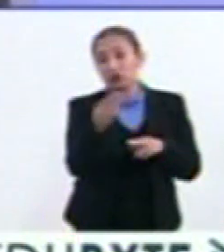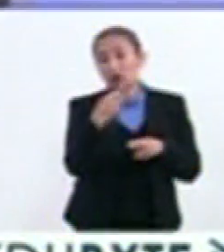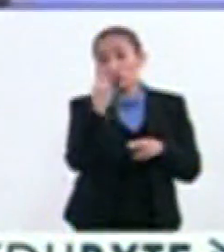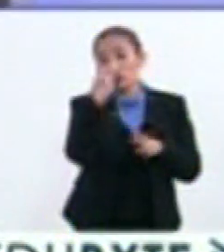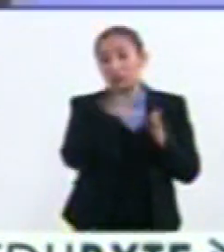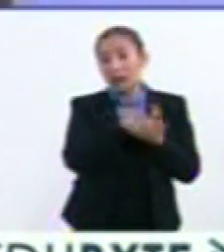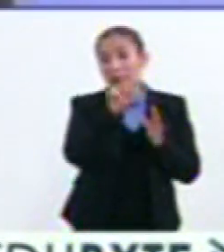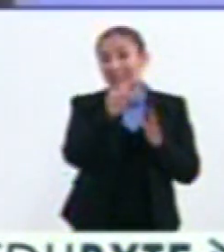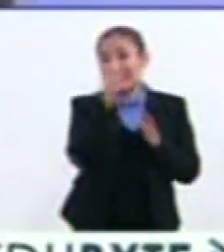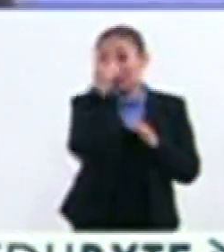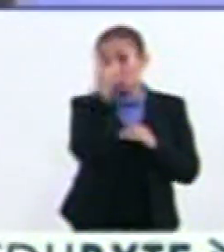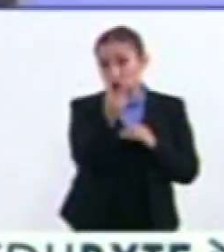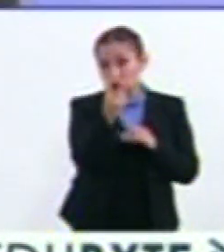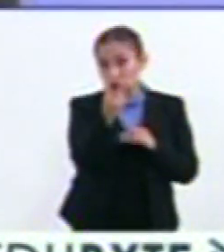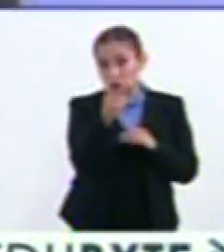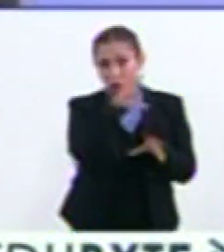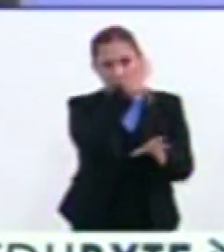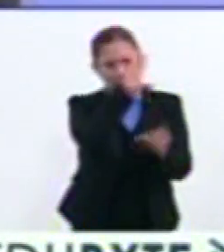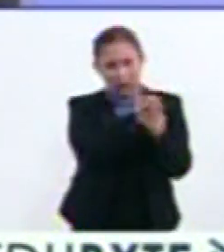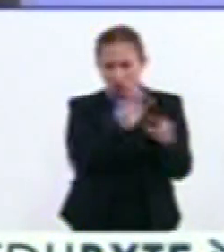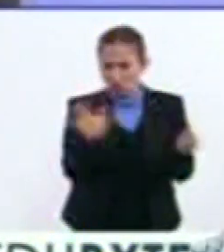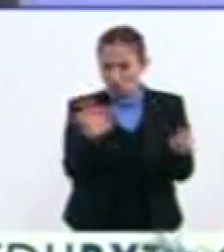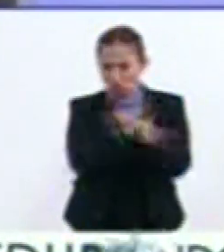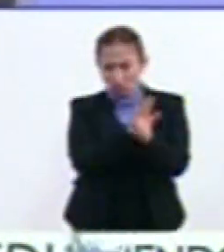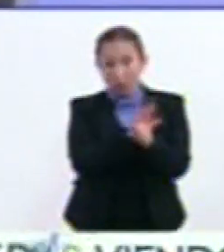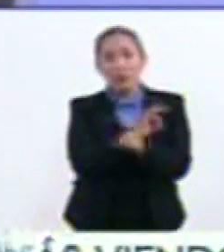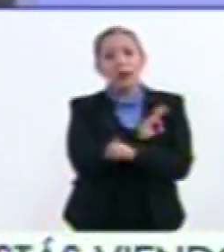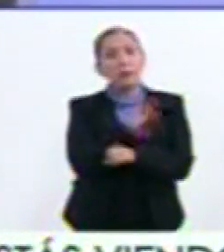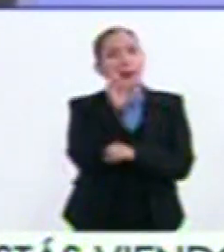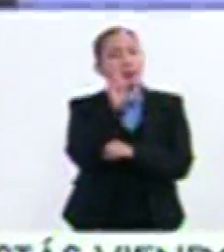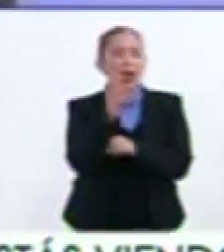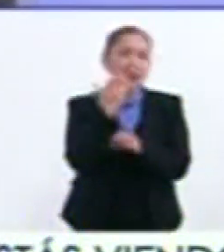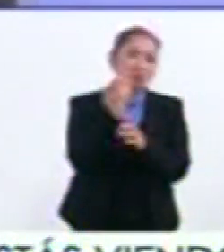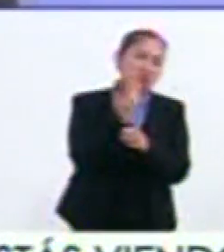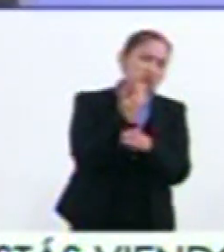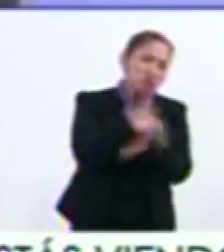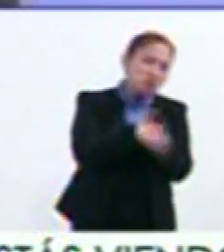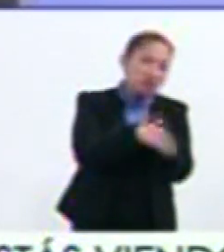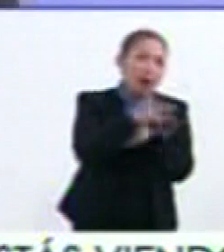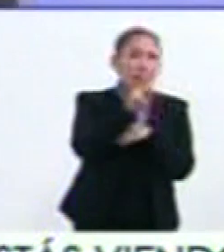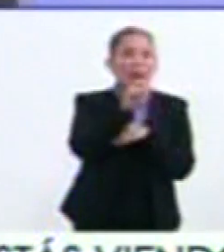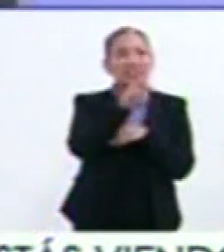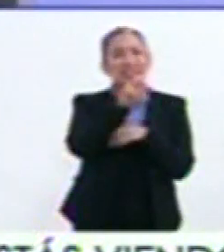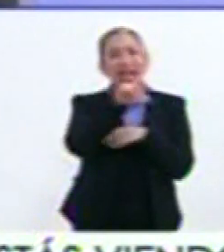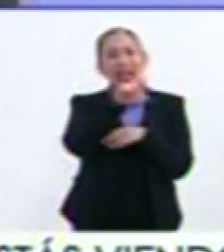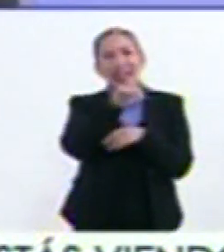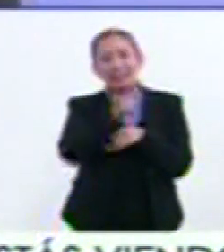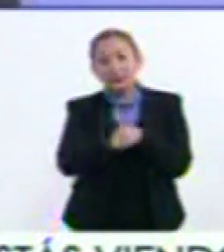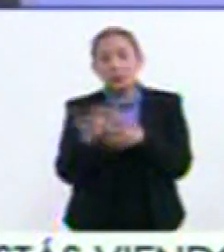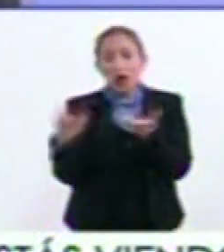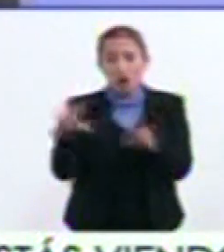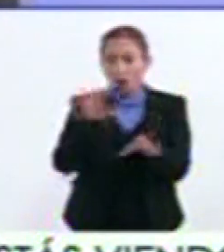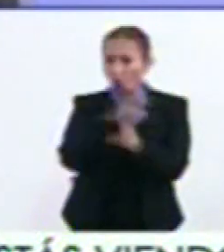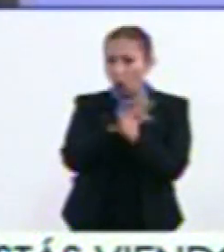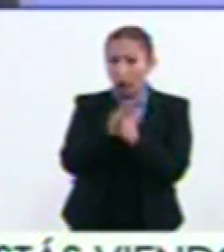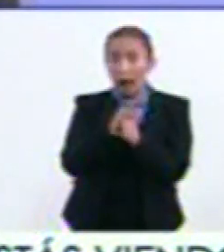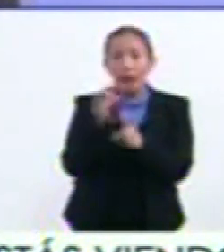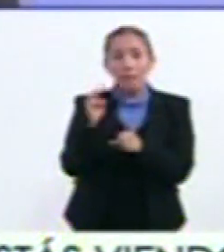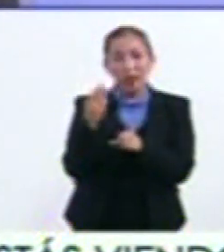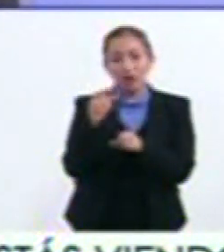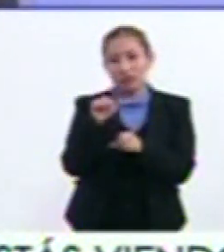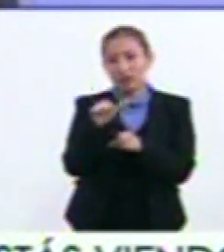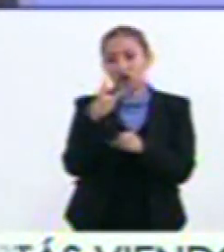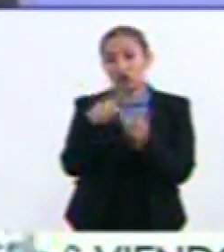Del año 2022 Total Total Porque podrá haber parciales Pero en México Un total Hasta mayo